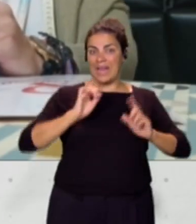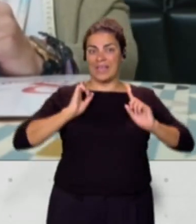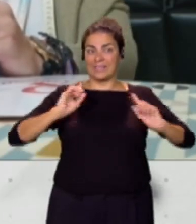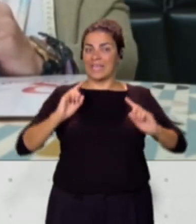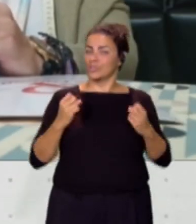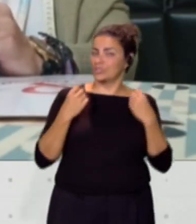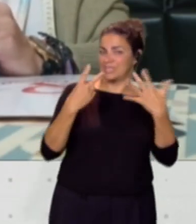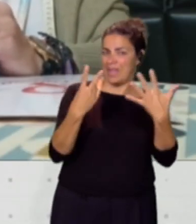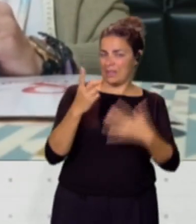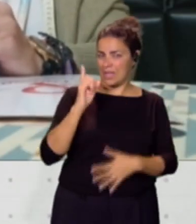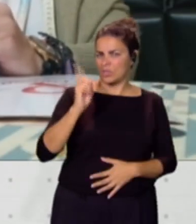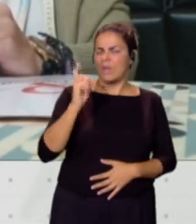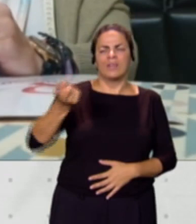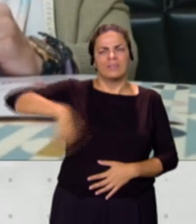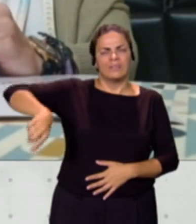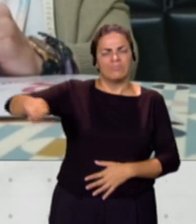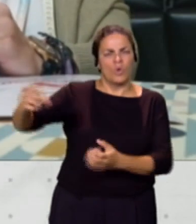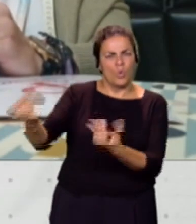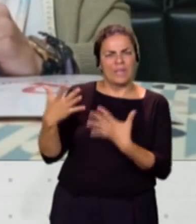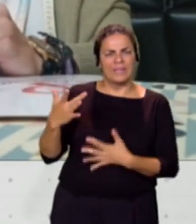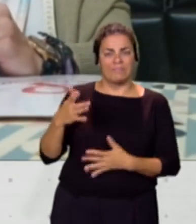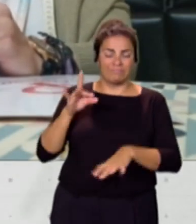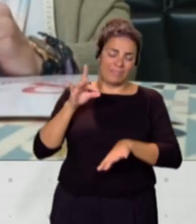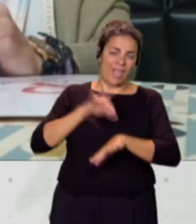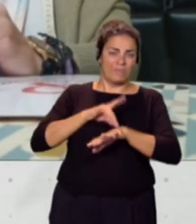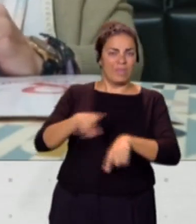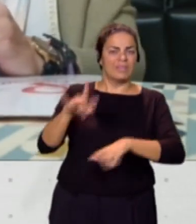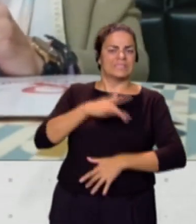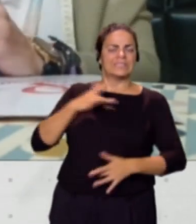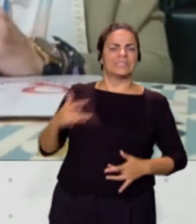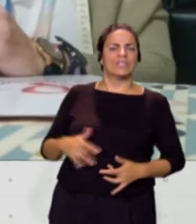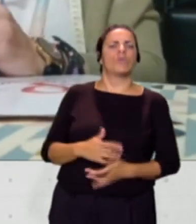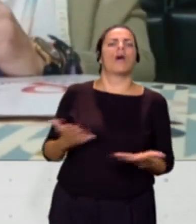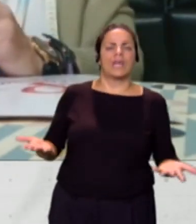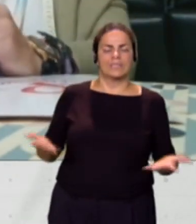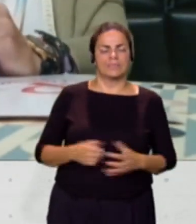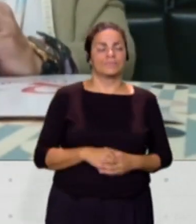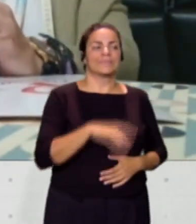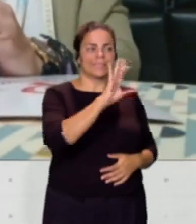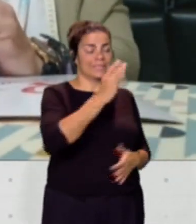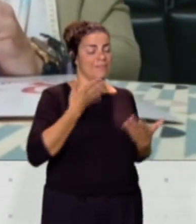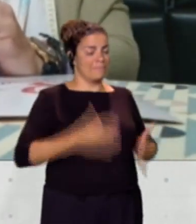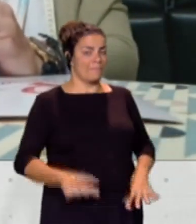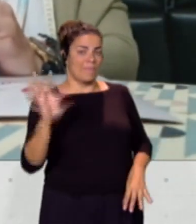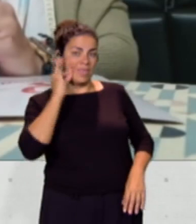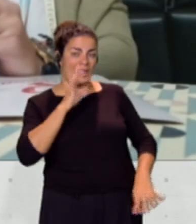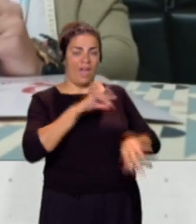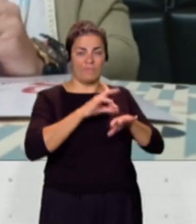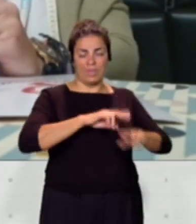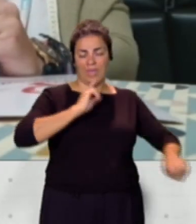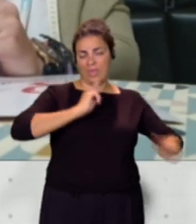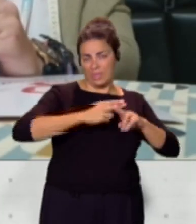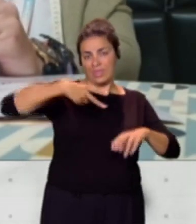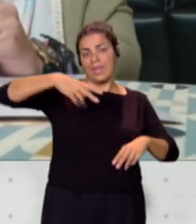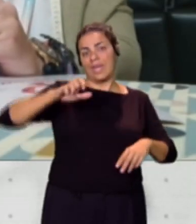¿Nos puedes contar cuáles son los síntomas de este trastorno? Sí, la enfermedad de mi hija se llama neurofibromatosis